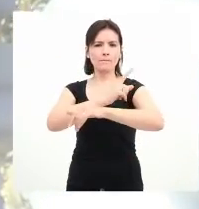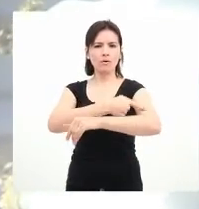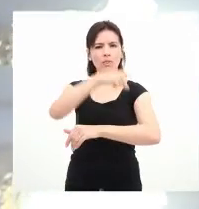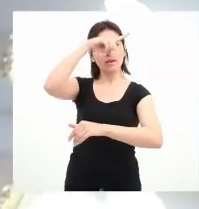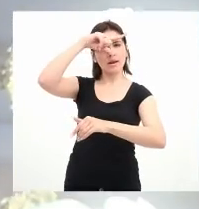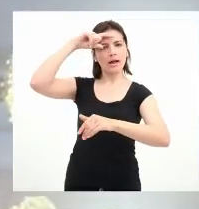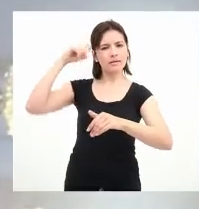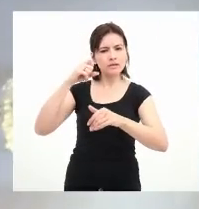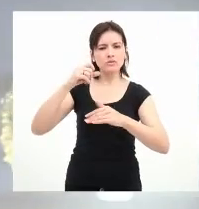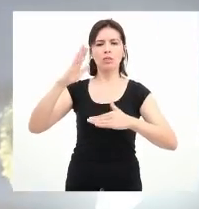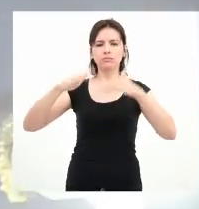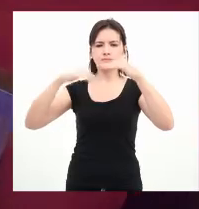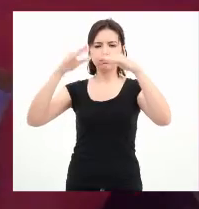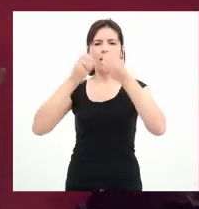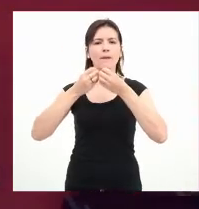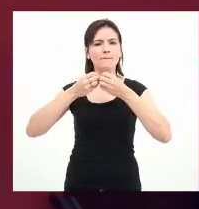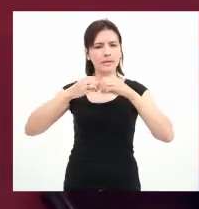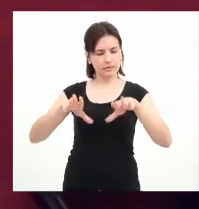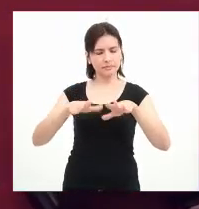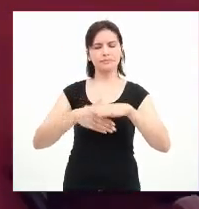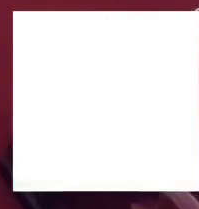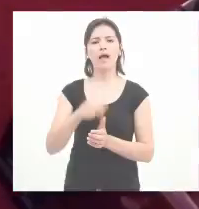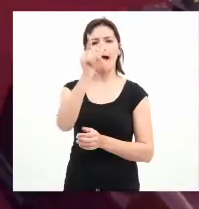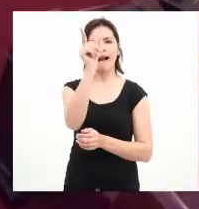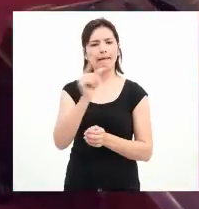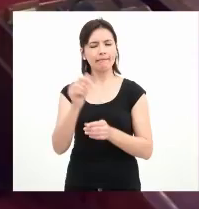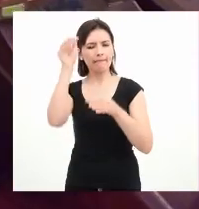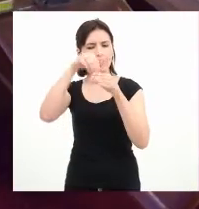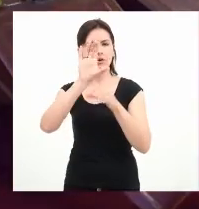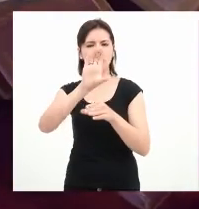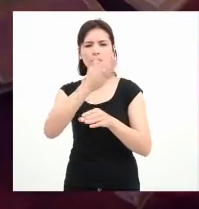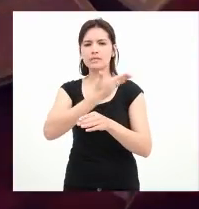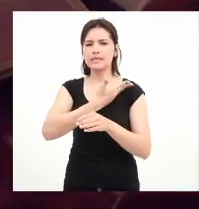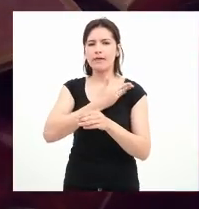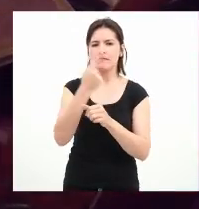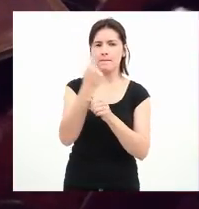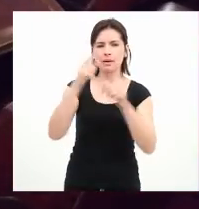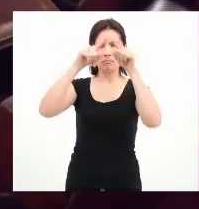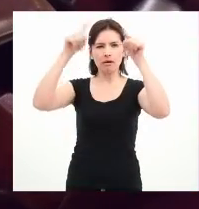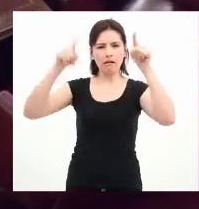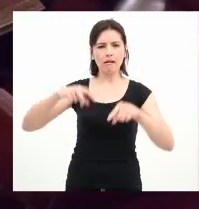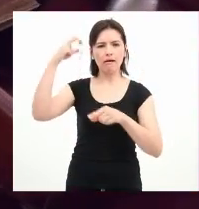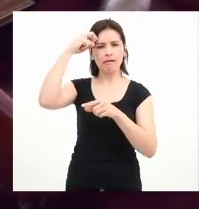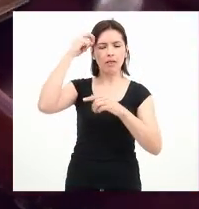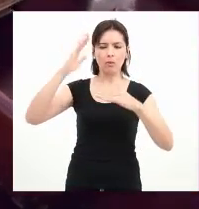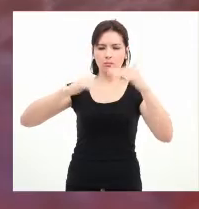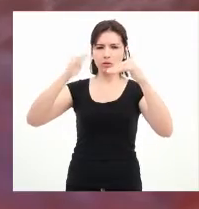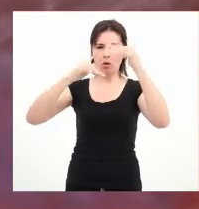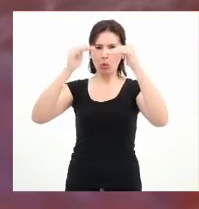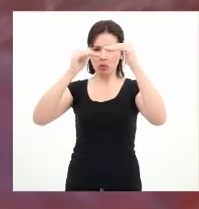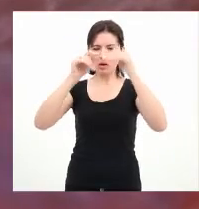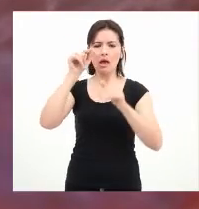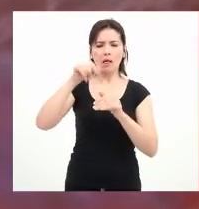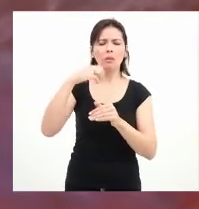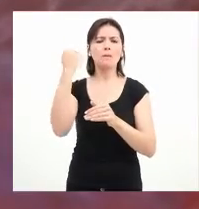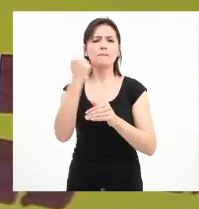fue una constante en el mundo occidental a principios del siglo XX. En este contexto, Santa Fe fue una de las primeras provincias argentinas en